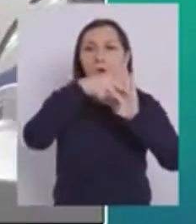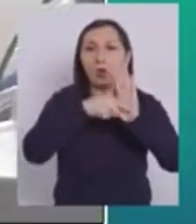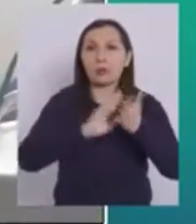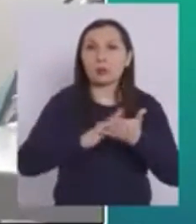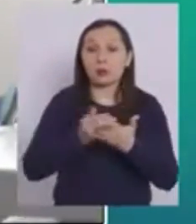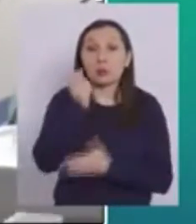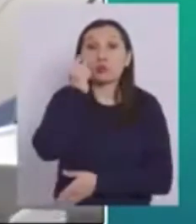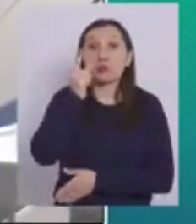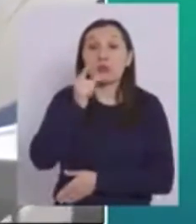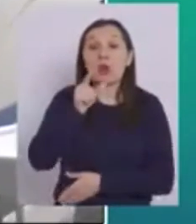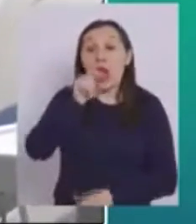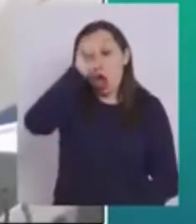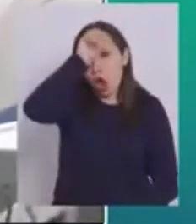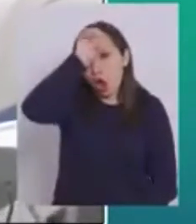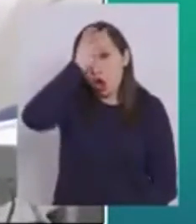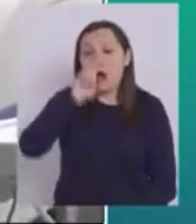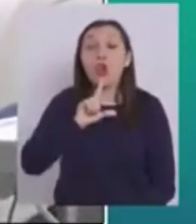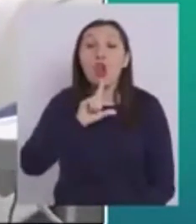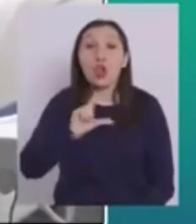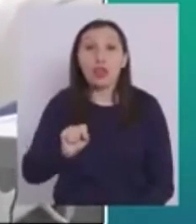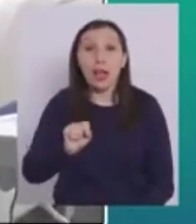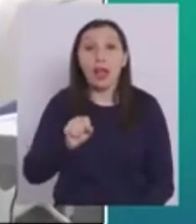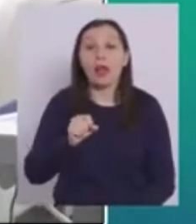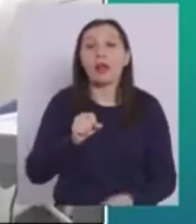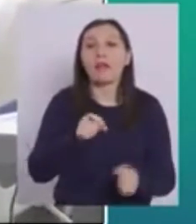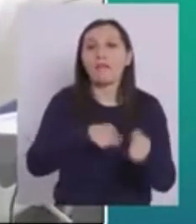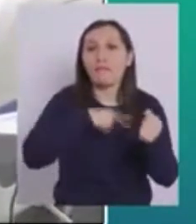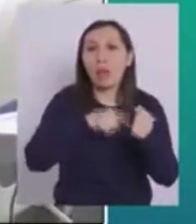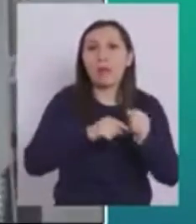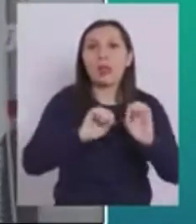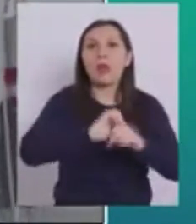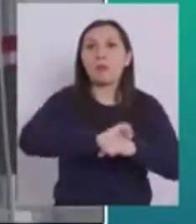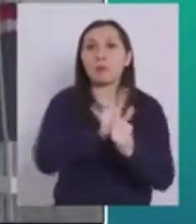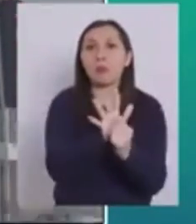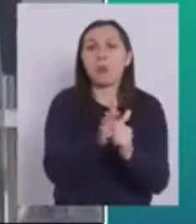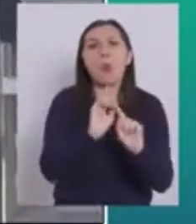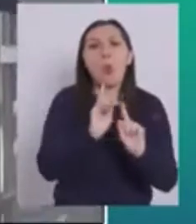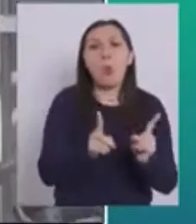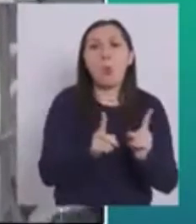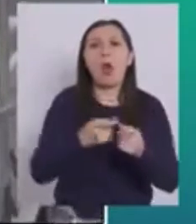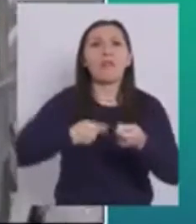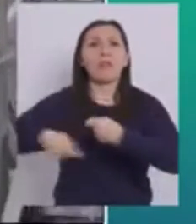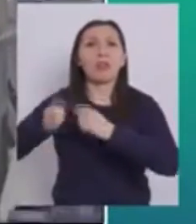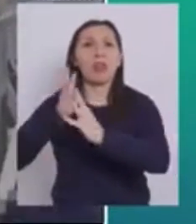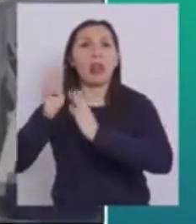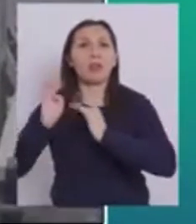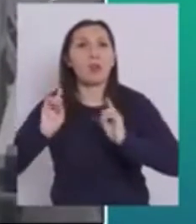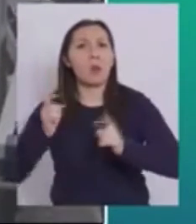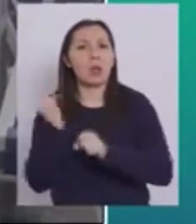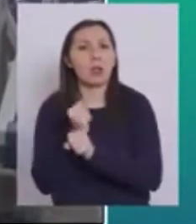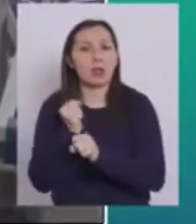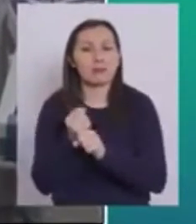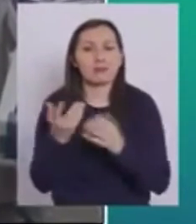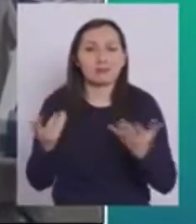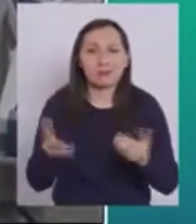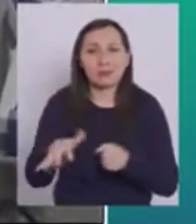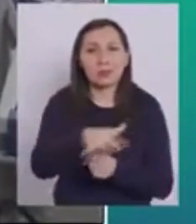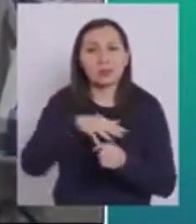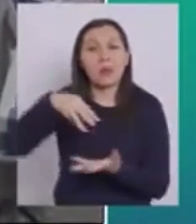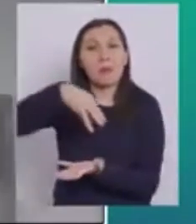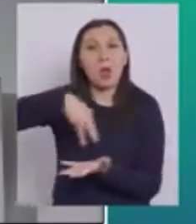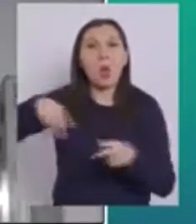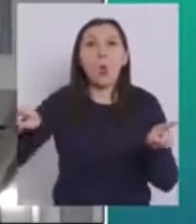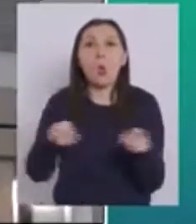sanitarias Subimos en Lota una familia que era COVID positivo Estaba atendiendo en una feria Hemos sabido también